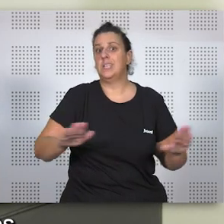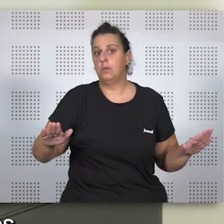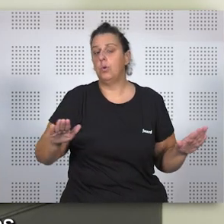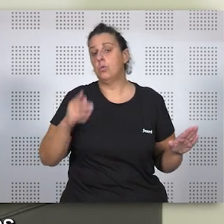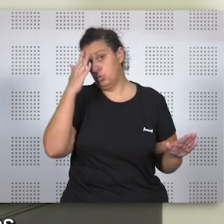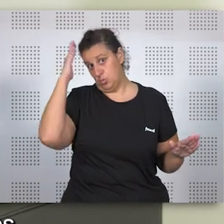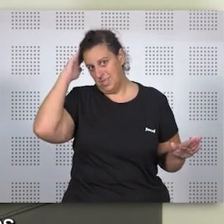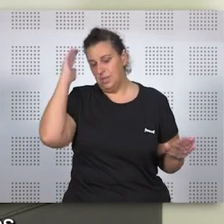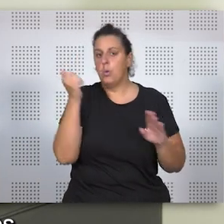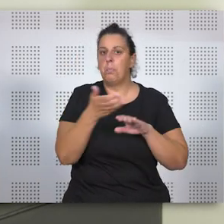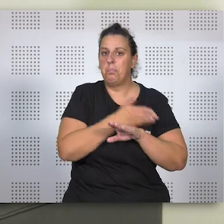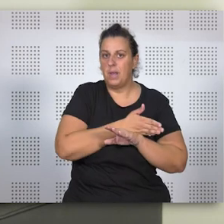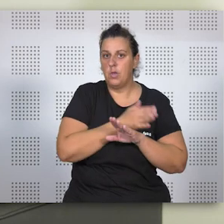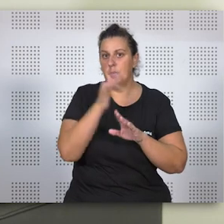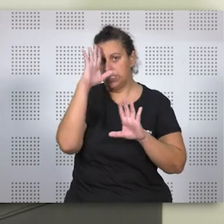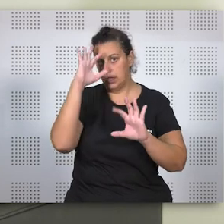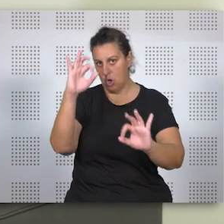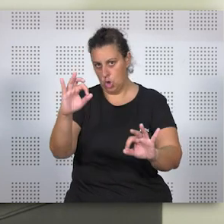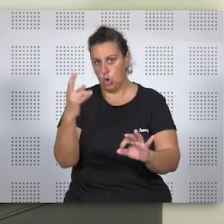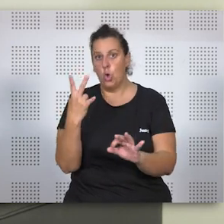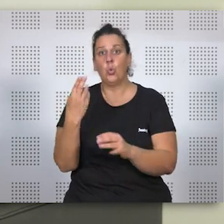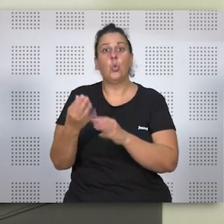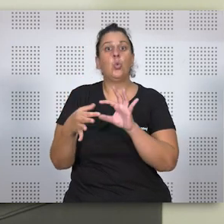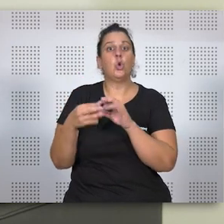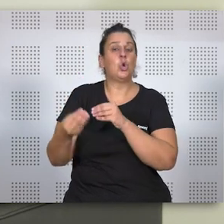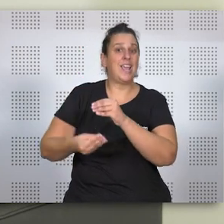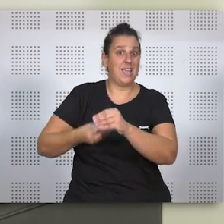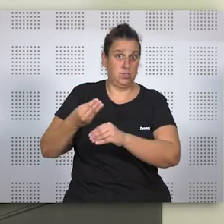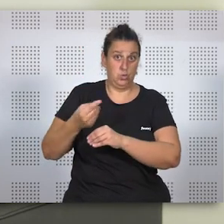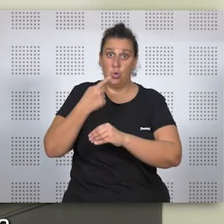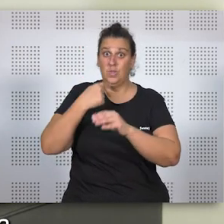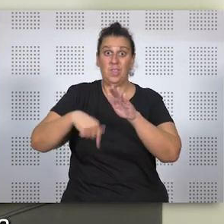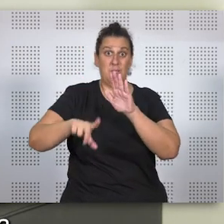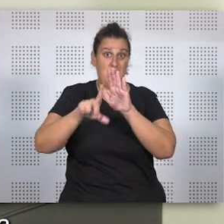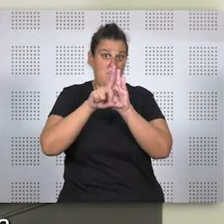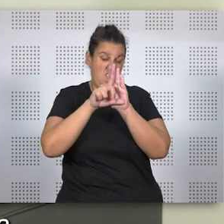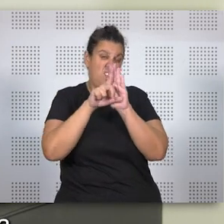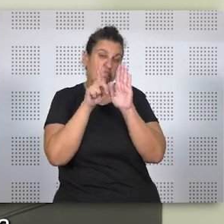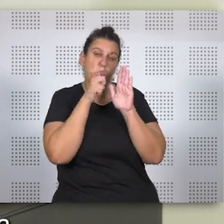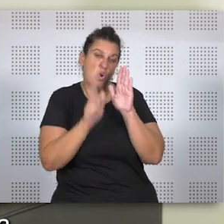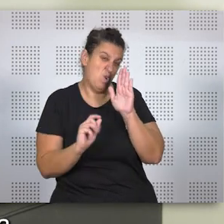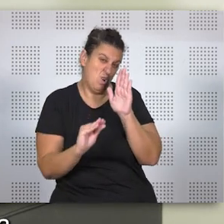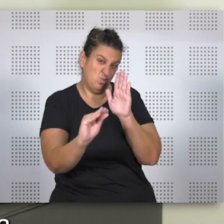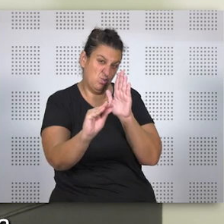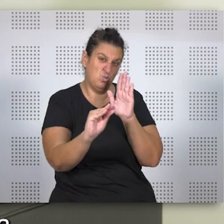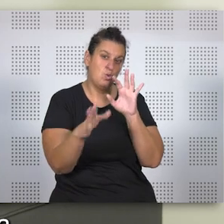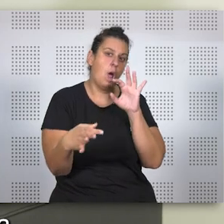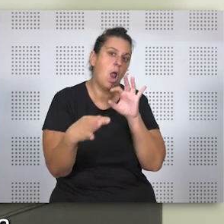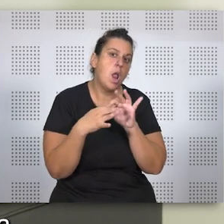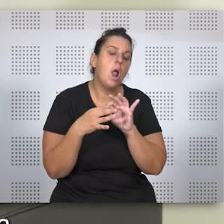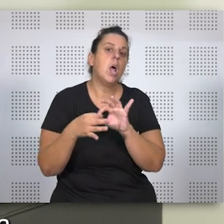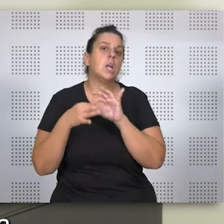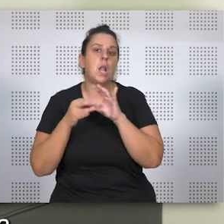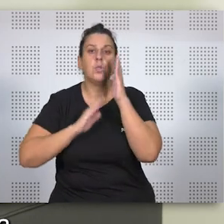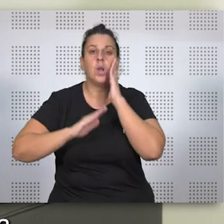previo, que además es lógico, que es una unión de hecho, es la constituida, te dice la ley, Con el lenguaje propio de estas cosas, con análoga relación